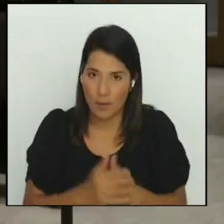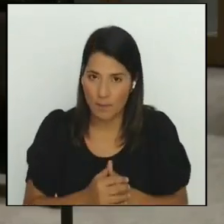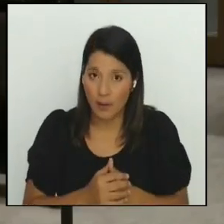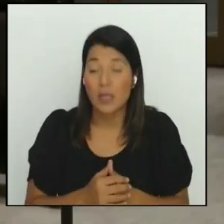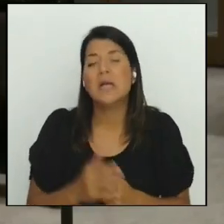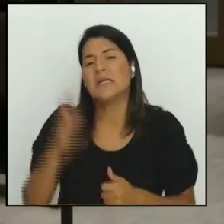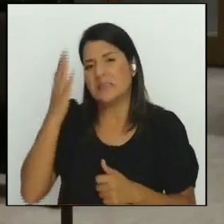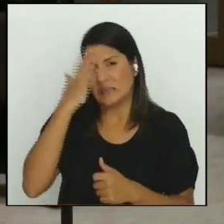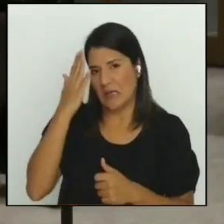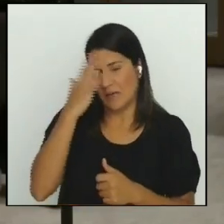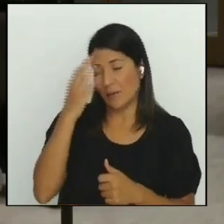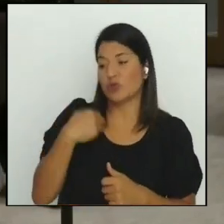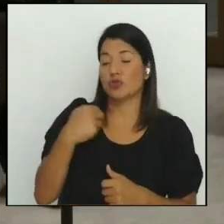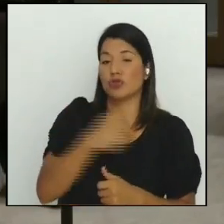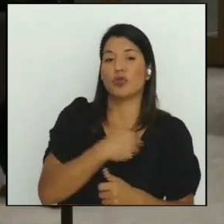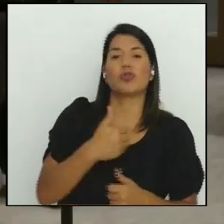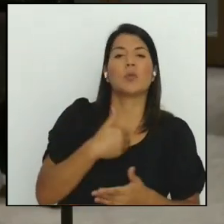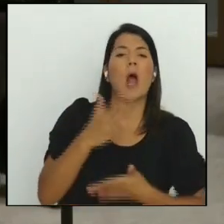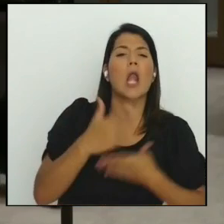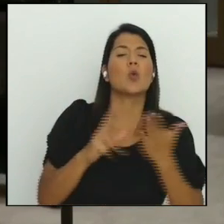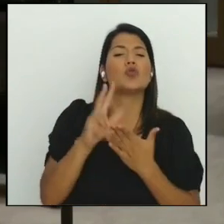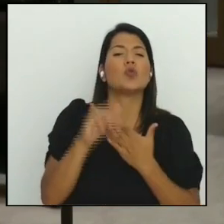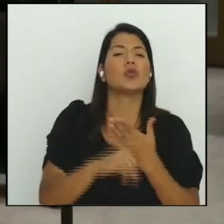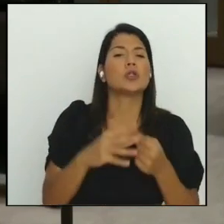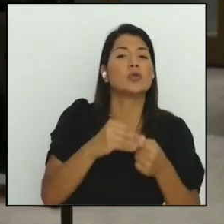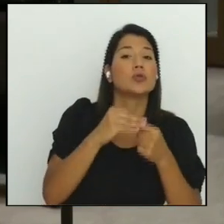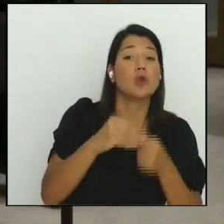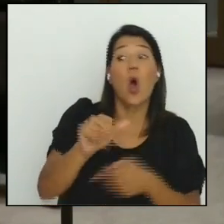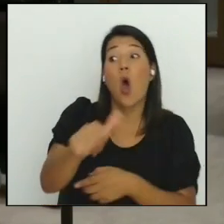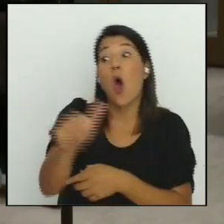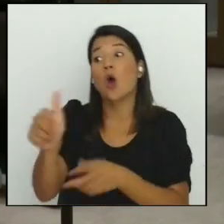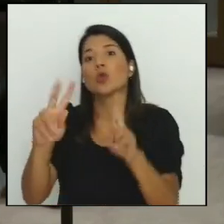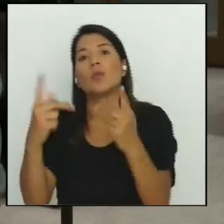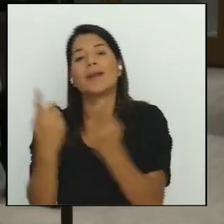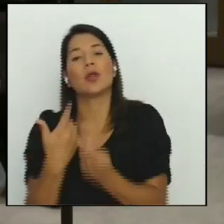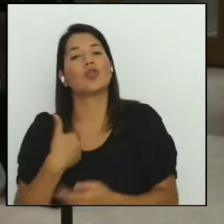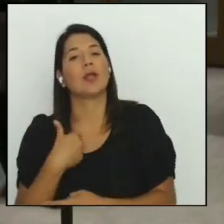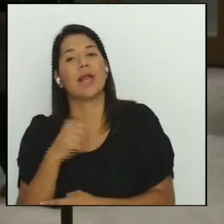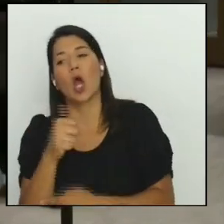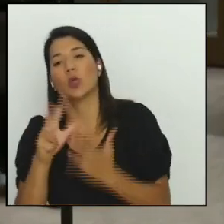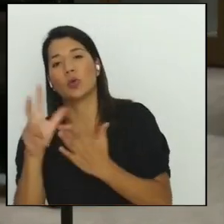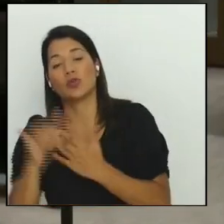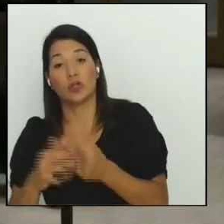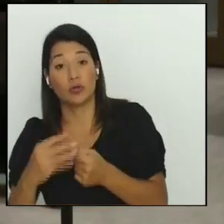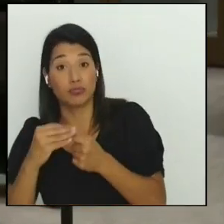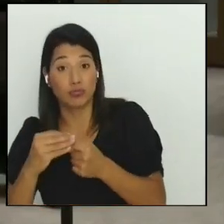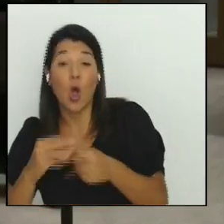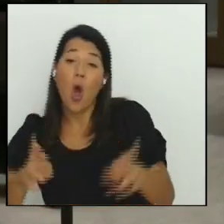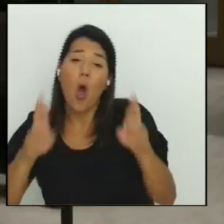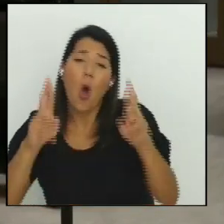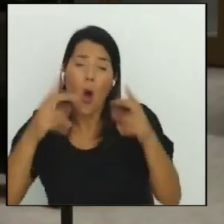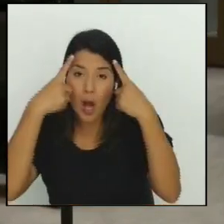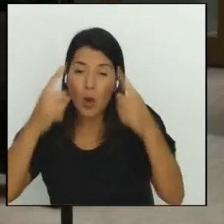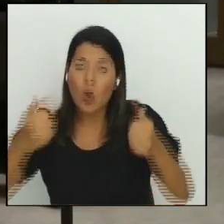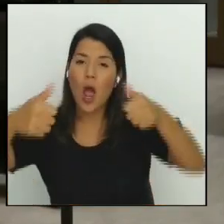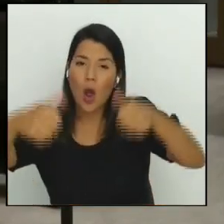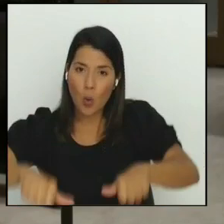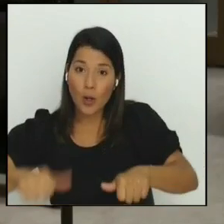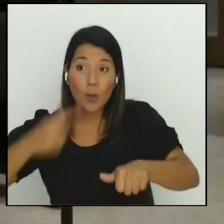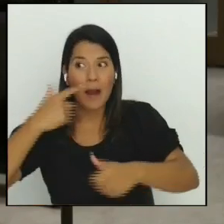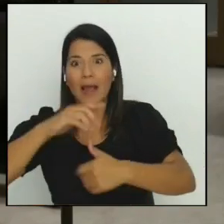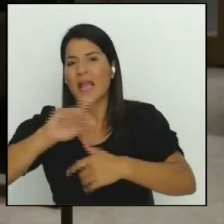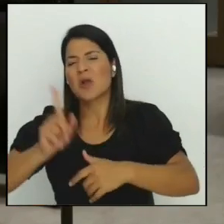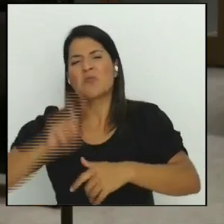iniciativas. Ojalá logremos un acuerdo de la gran mayoría de los proyectos para eventualmente dispensarlos de todo trámite. La Comisión de